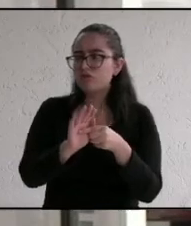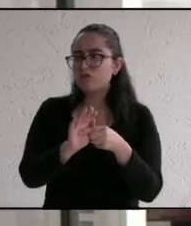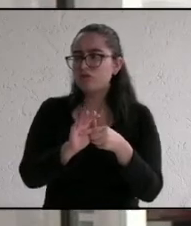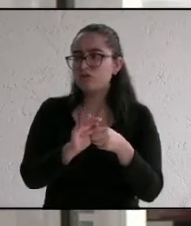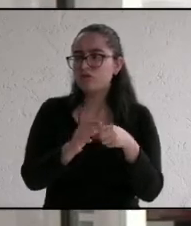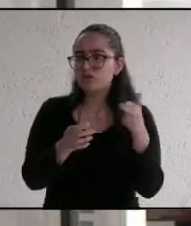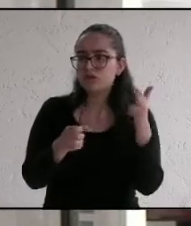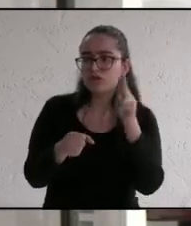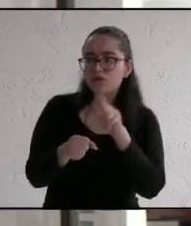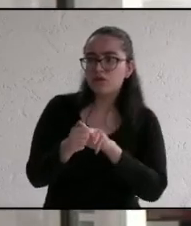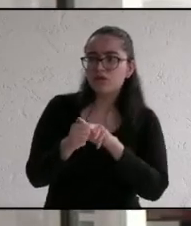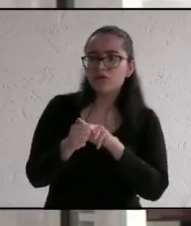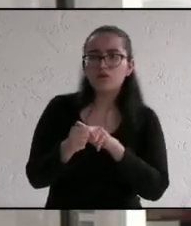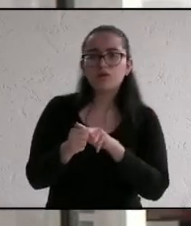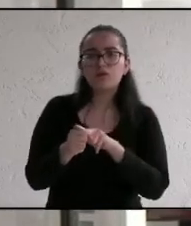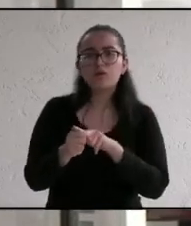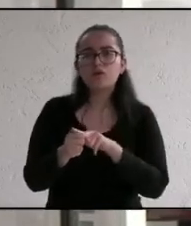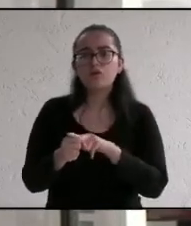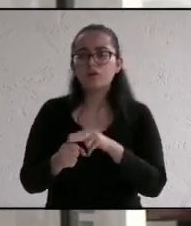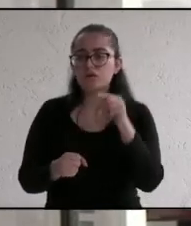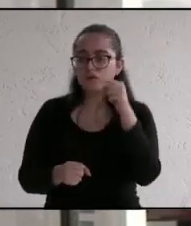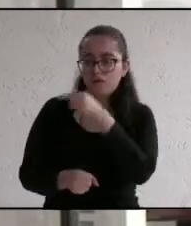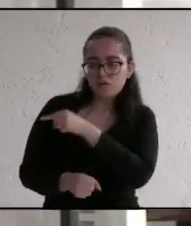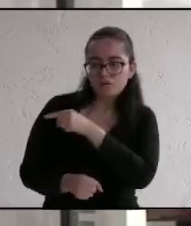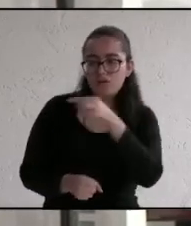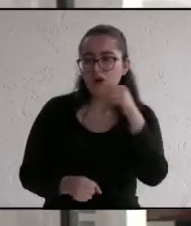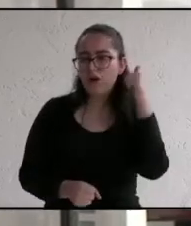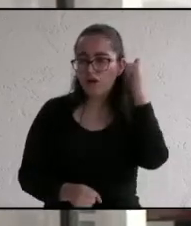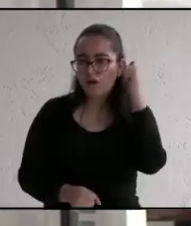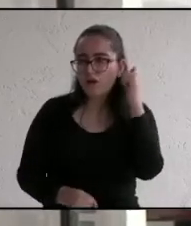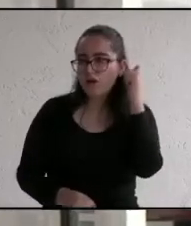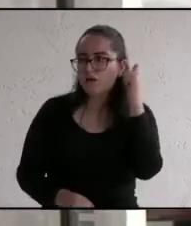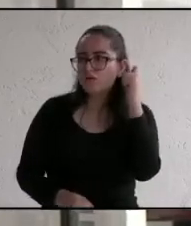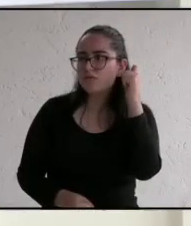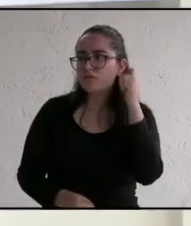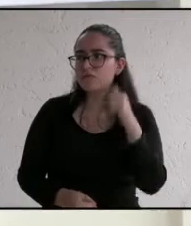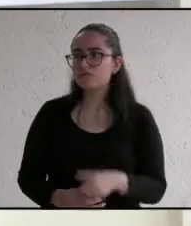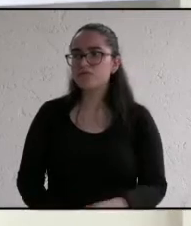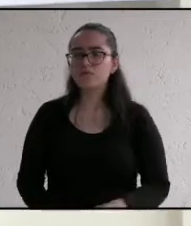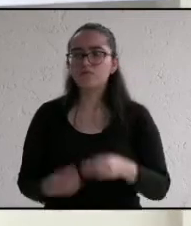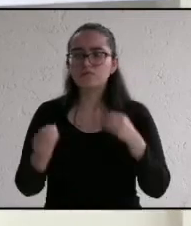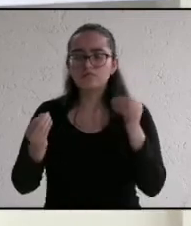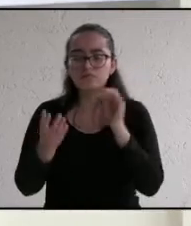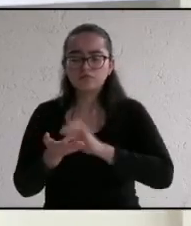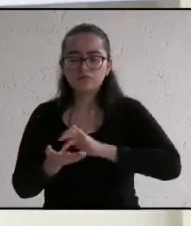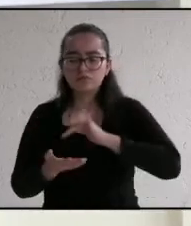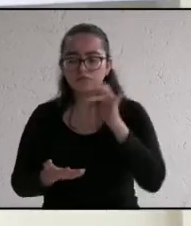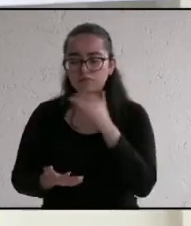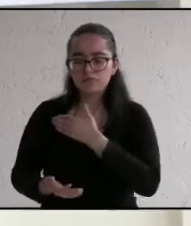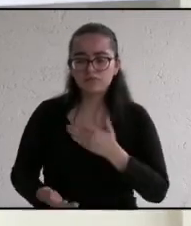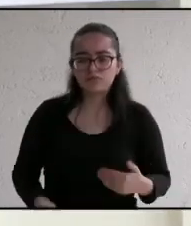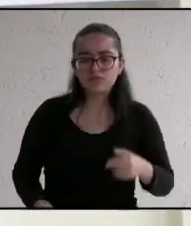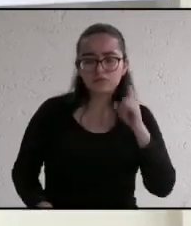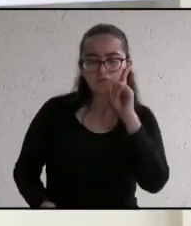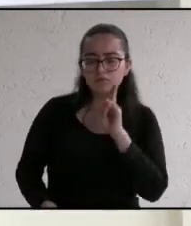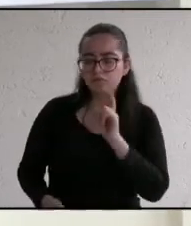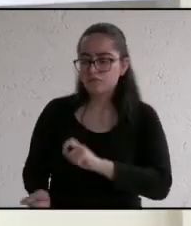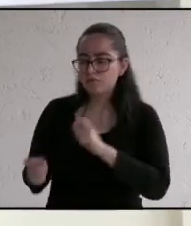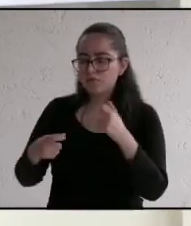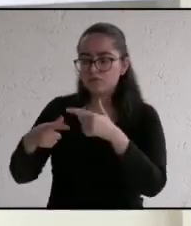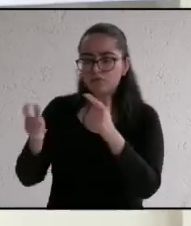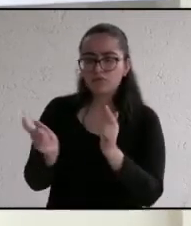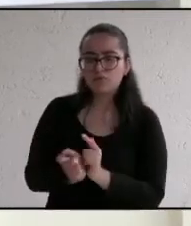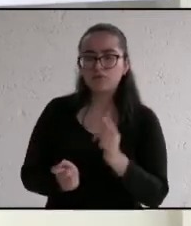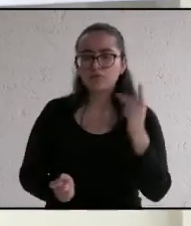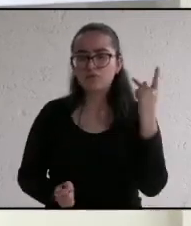del hospital aquí en el municipio allá en el municipio perdón. Muchísimas gracias candidata. Ahora le toca el turno al candidato del Partido